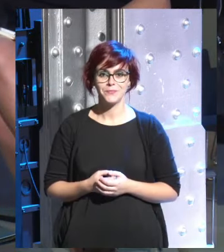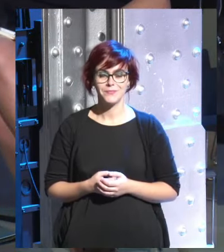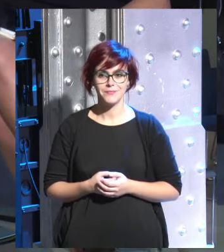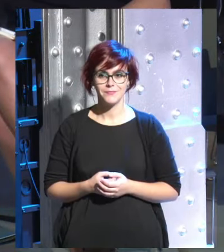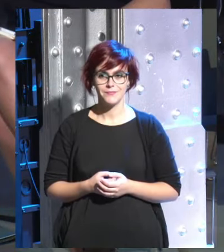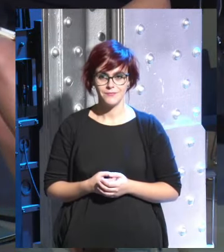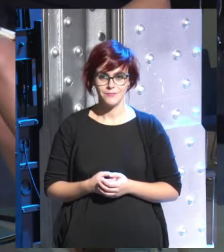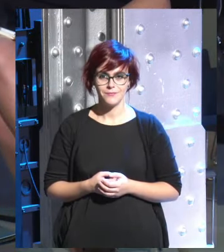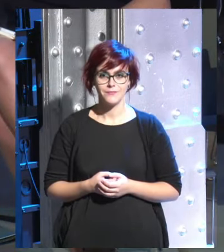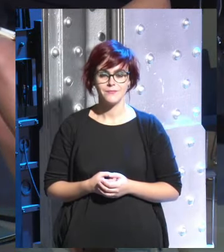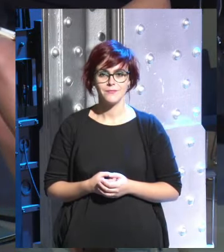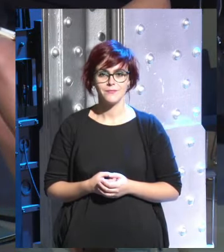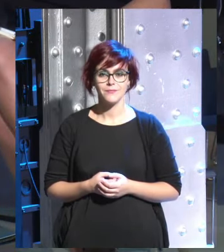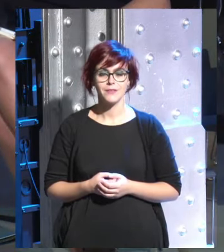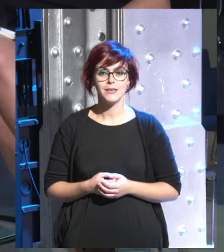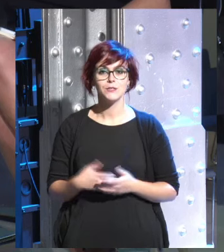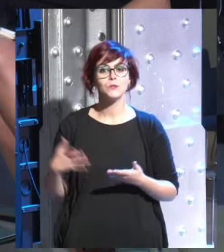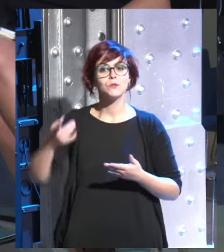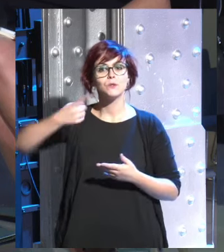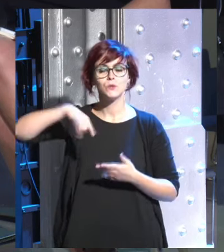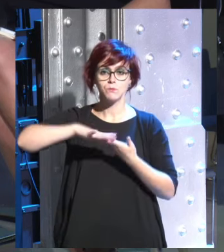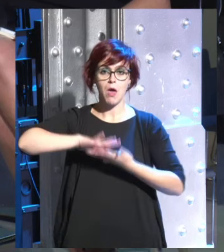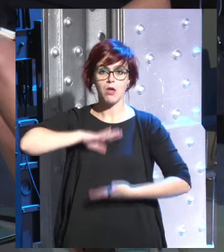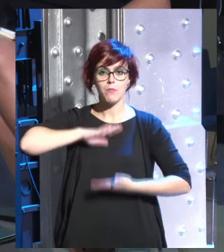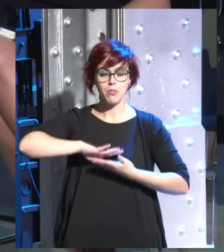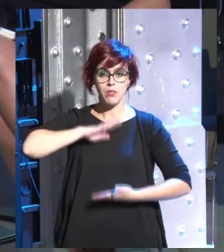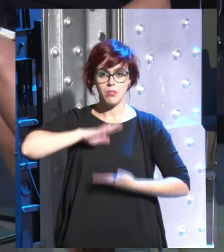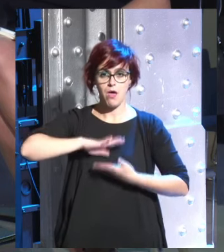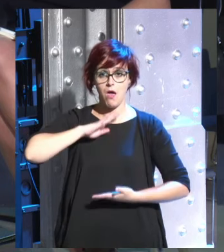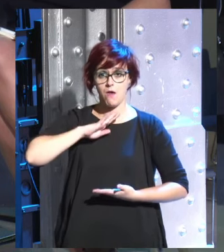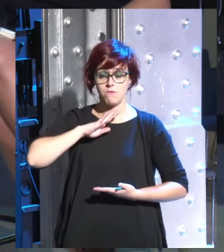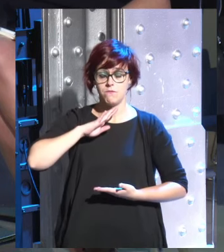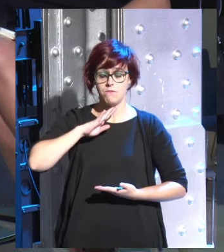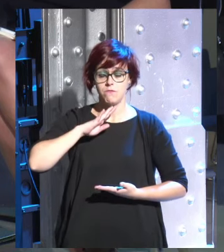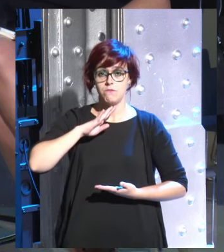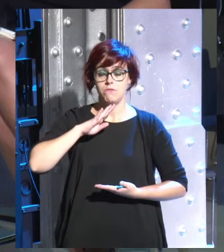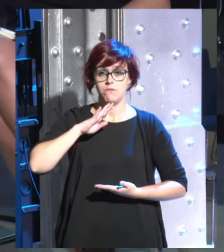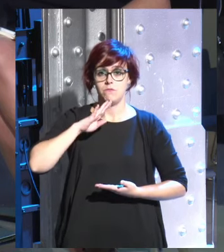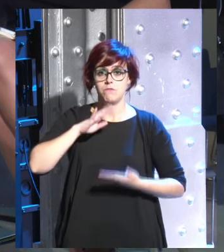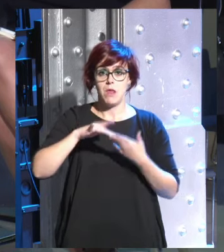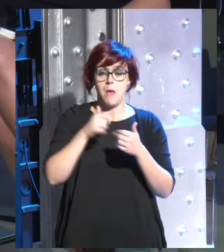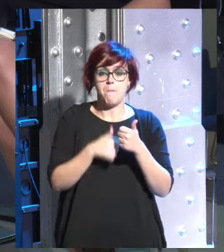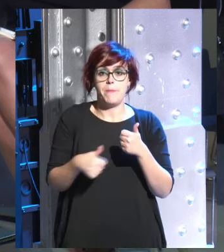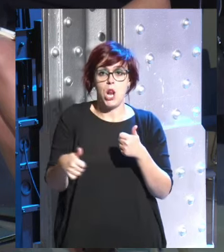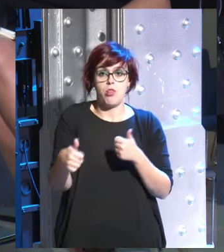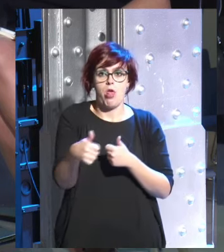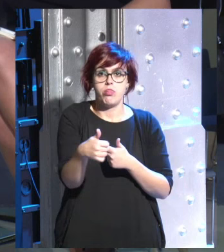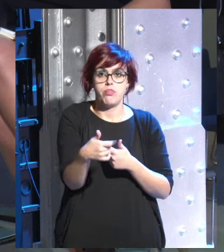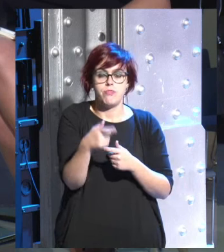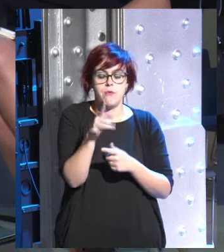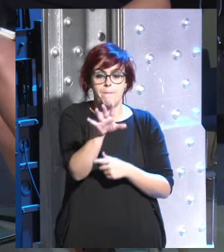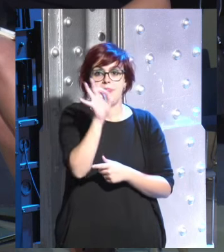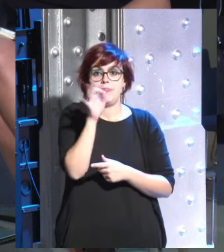no no tenemos la capacidad de asignar las prioridades correctamente